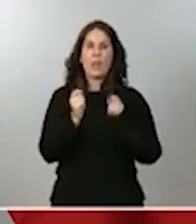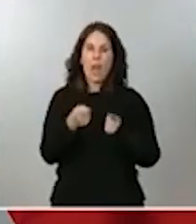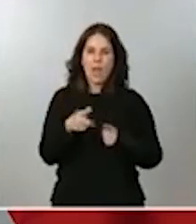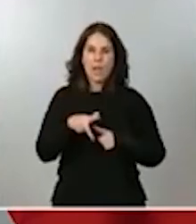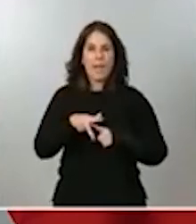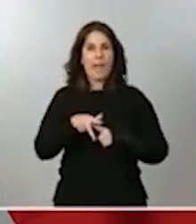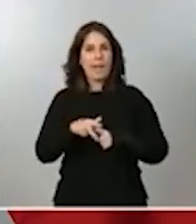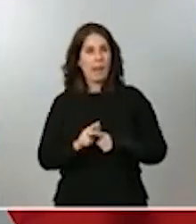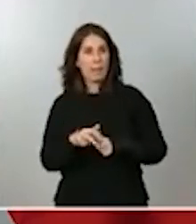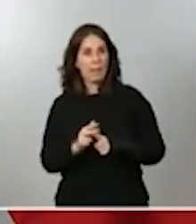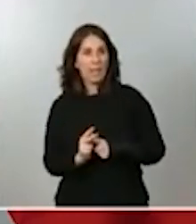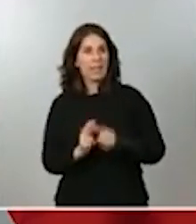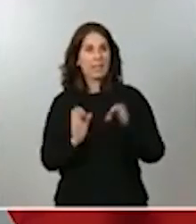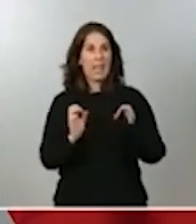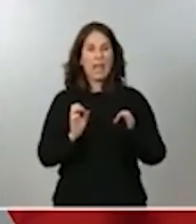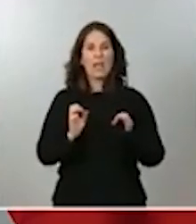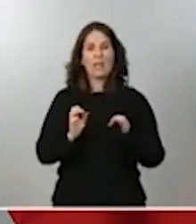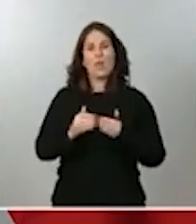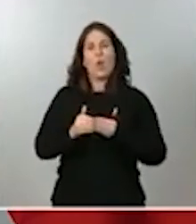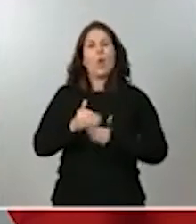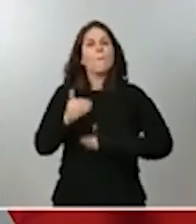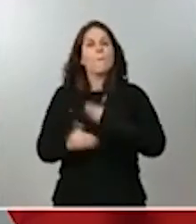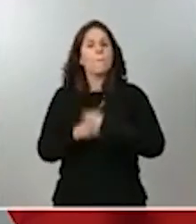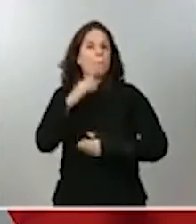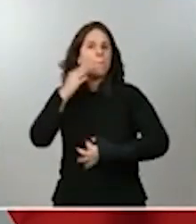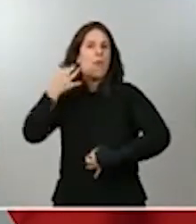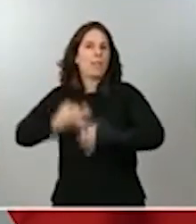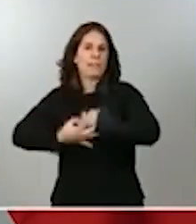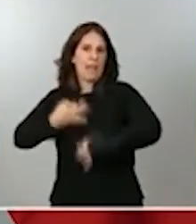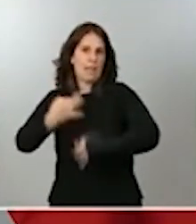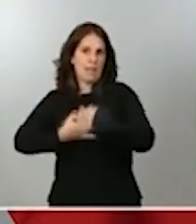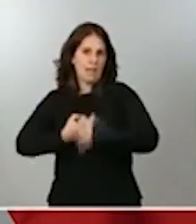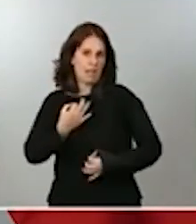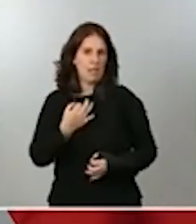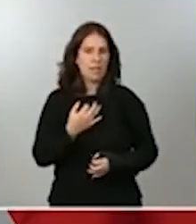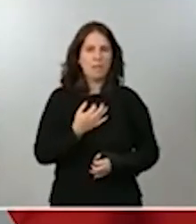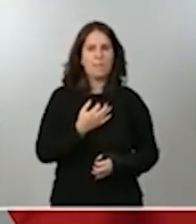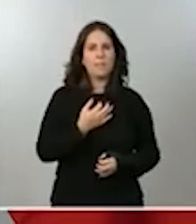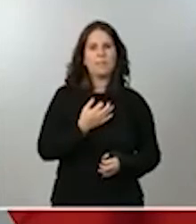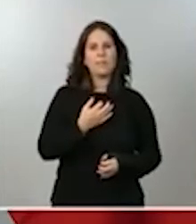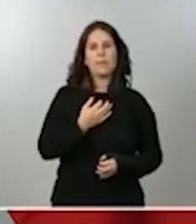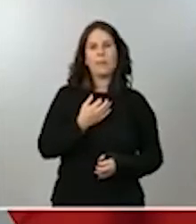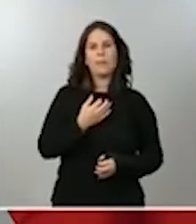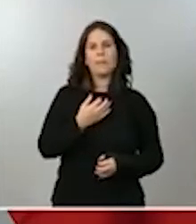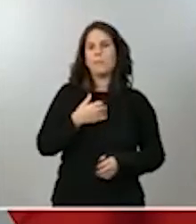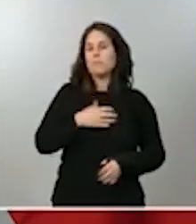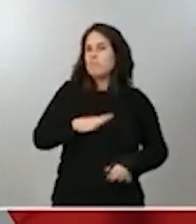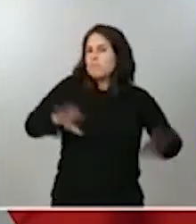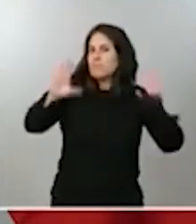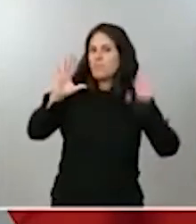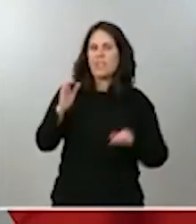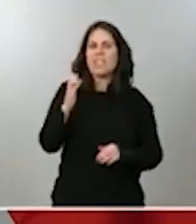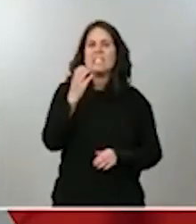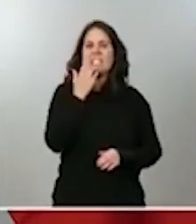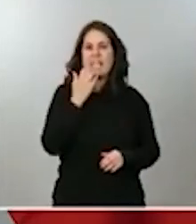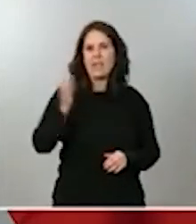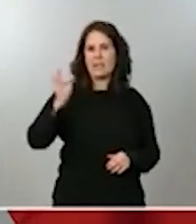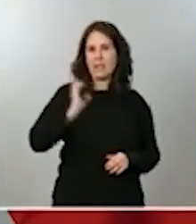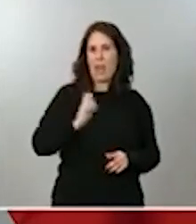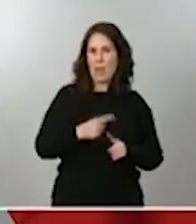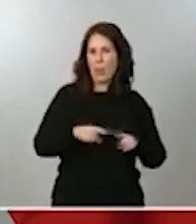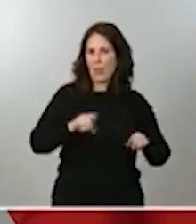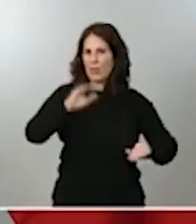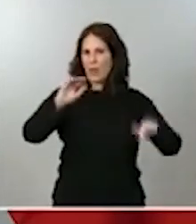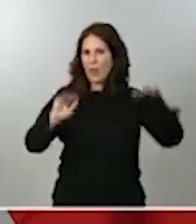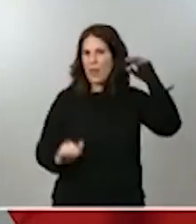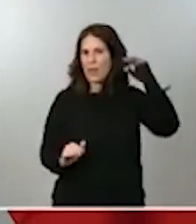carácter procesal para que, como he dicho antes, si hay una diferencia, por ejemplo, retributiva entre